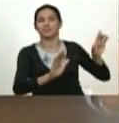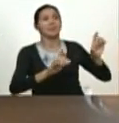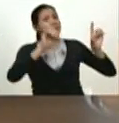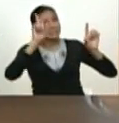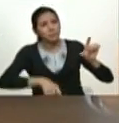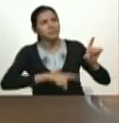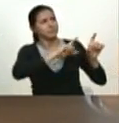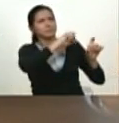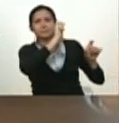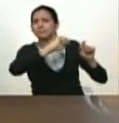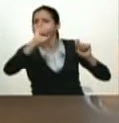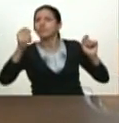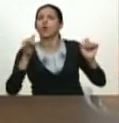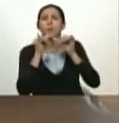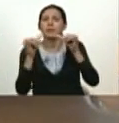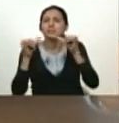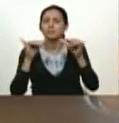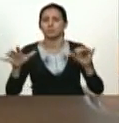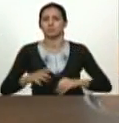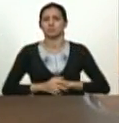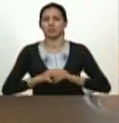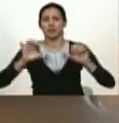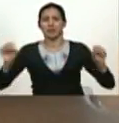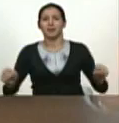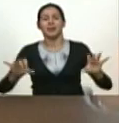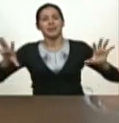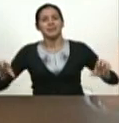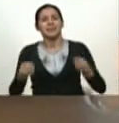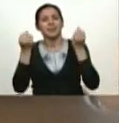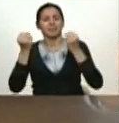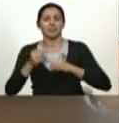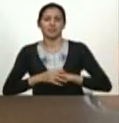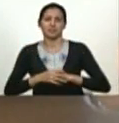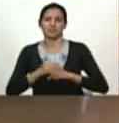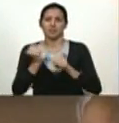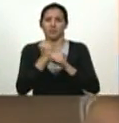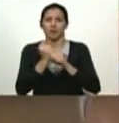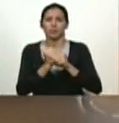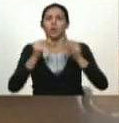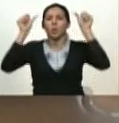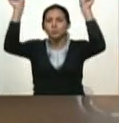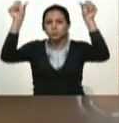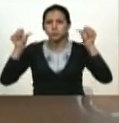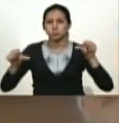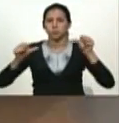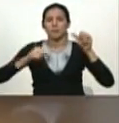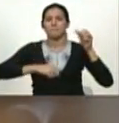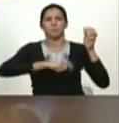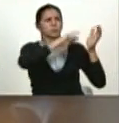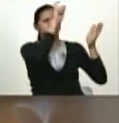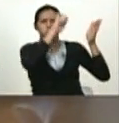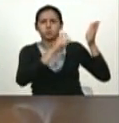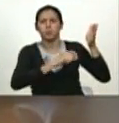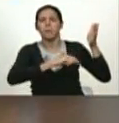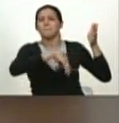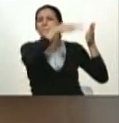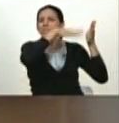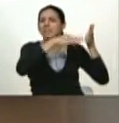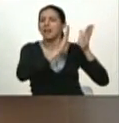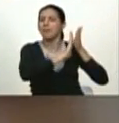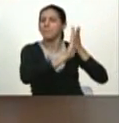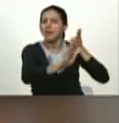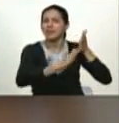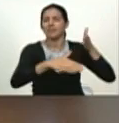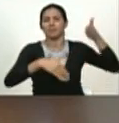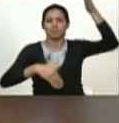paredes rescatar lo que eran los dasivados en nuestra época afiches murales el mensajito los